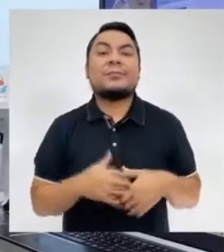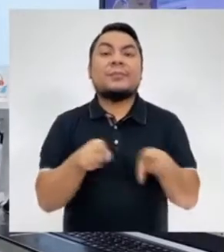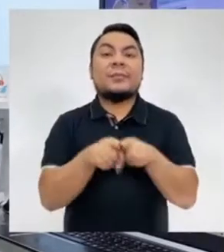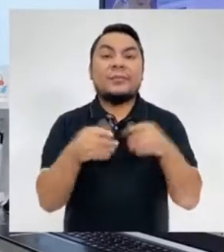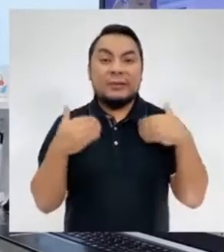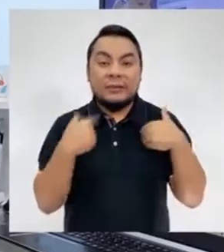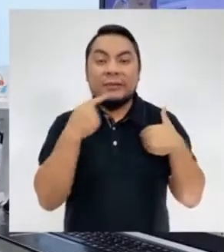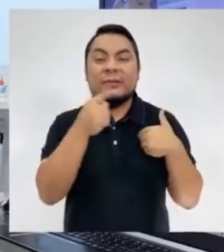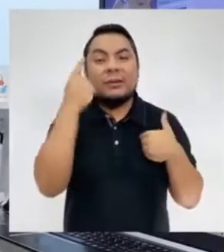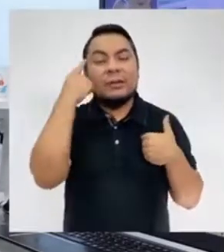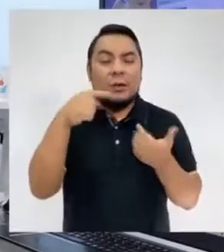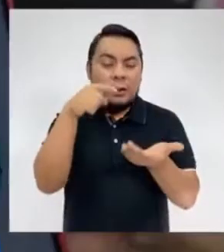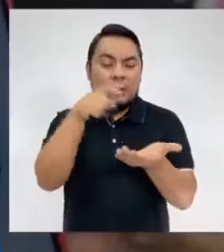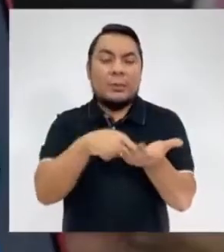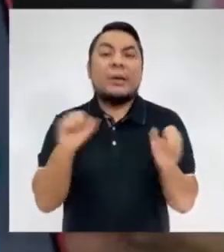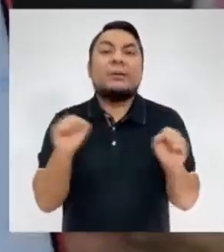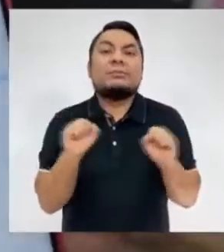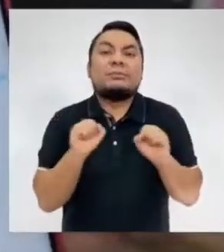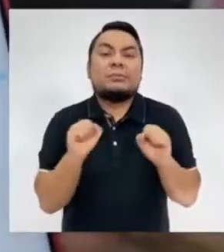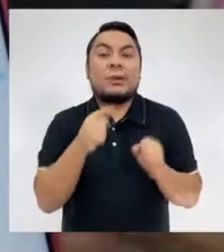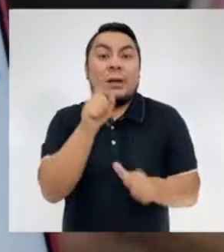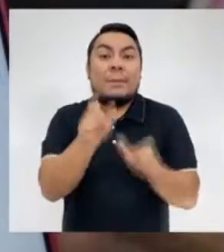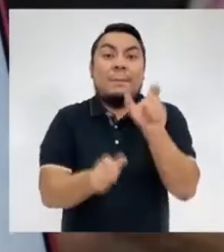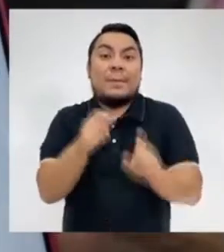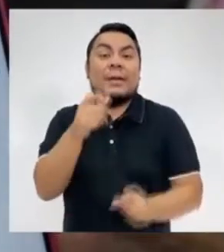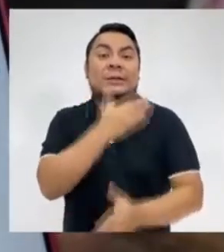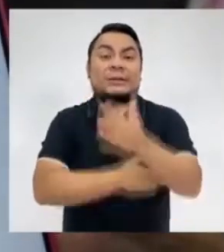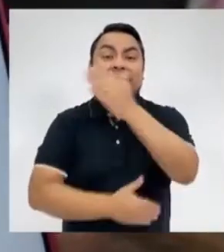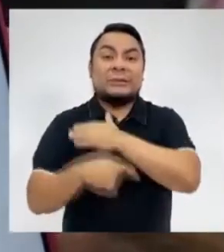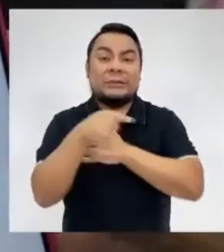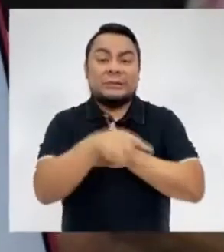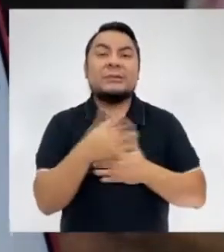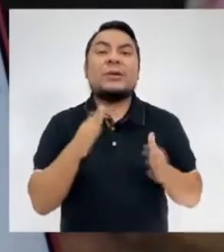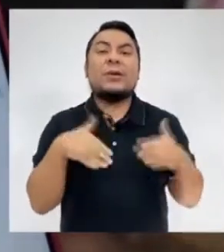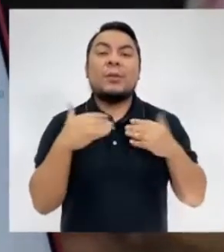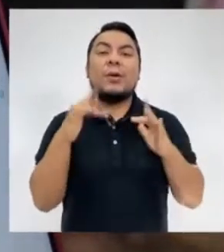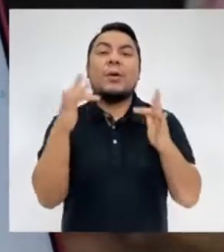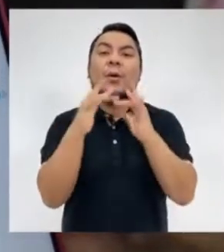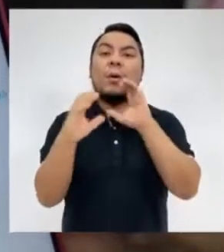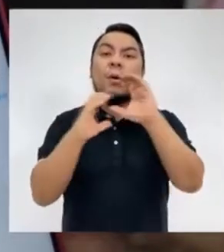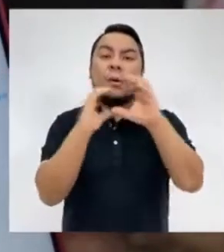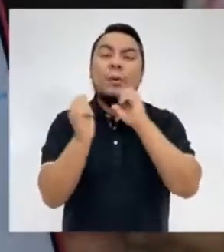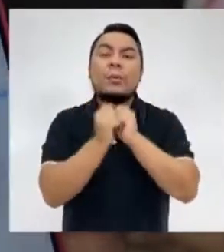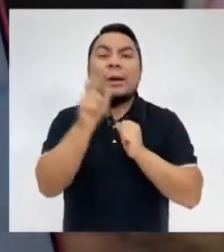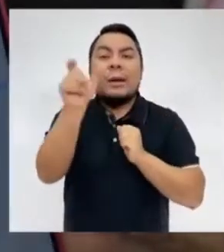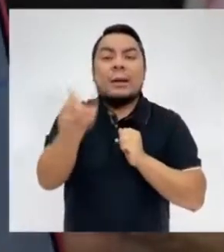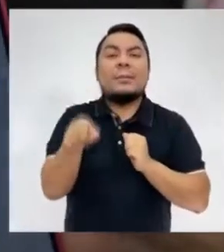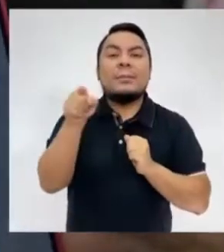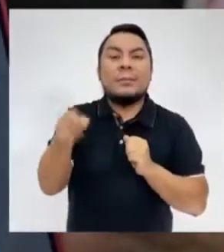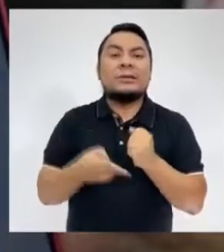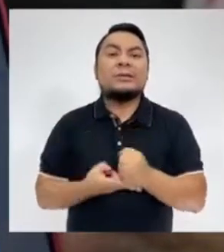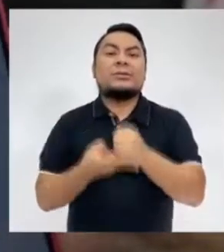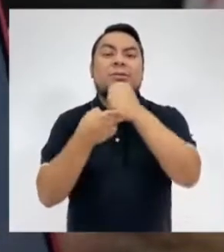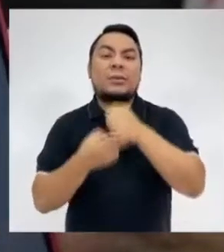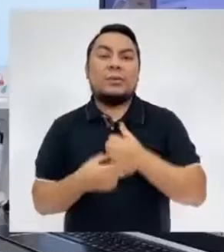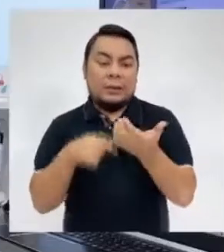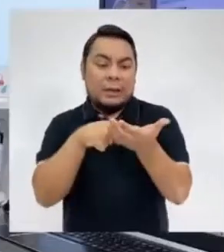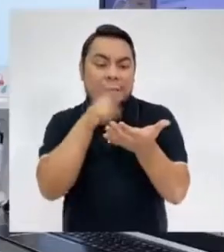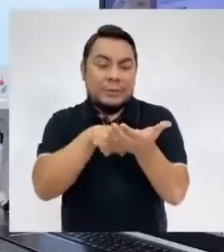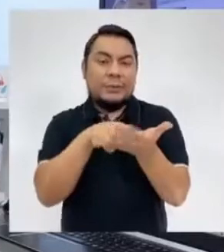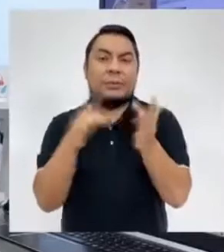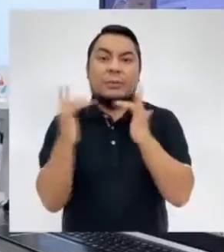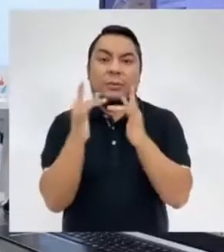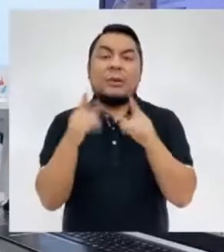También tenemos pues un botón de pánico que es esencial para las personas con discapacidad para que se puedan comunicar con su contacto seguro.